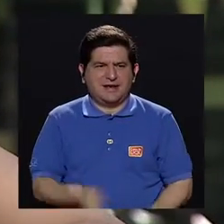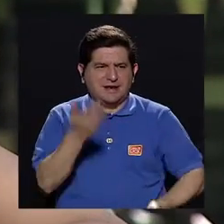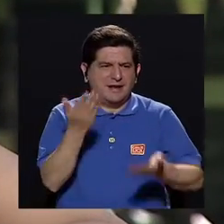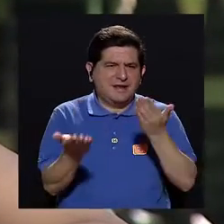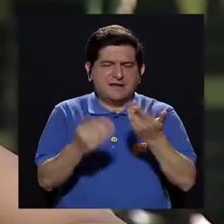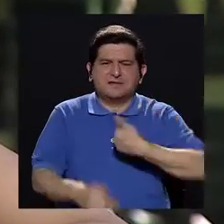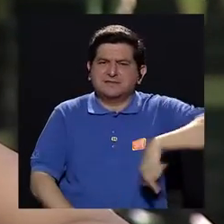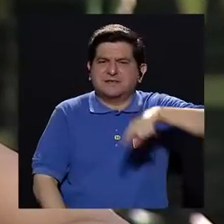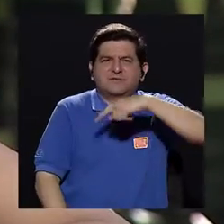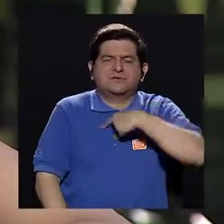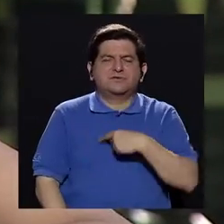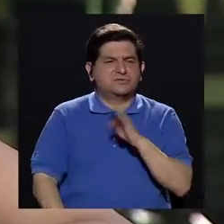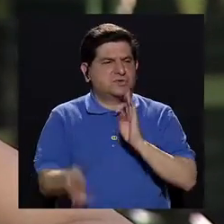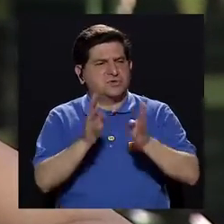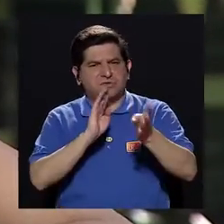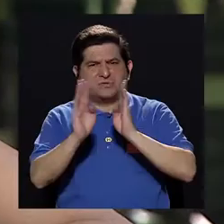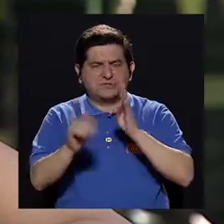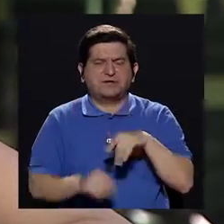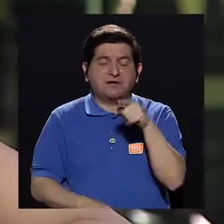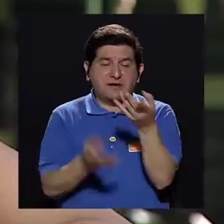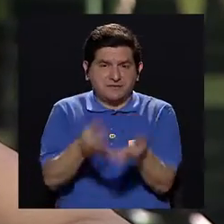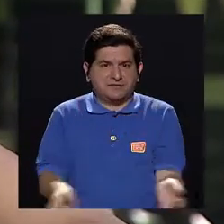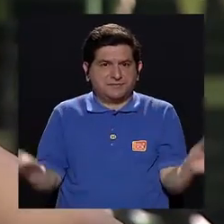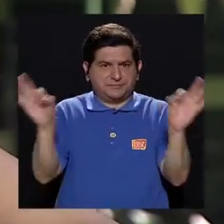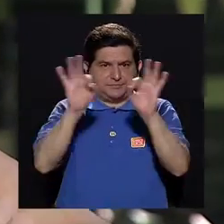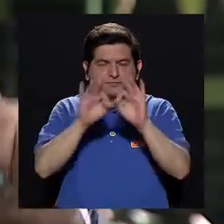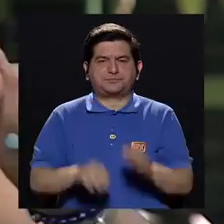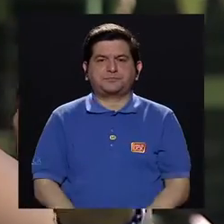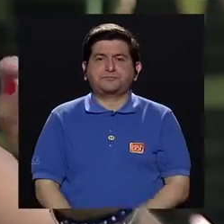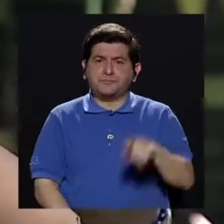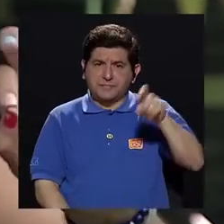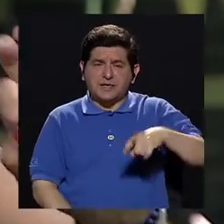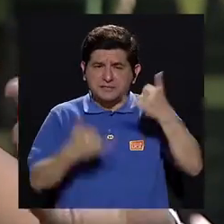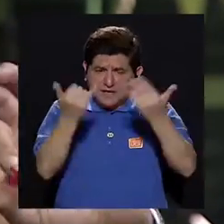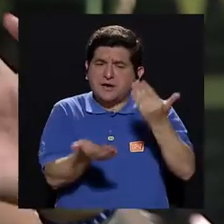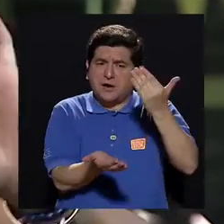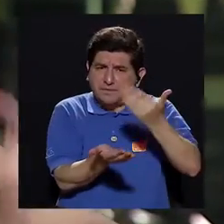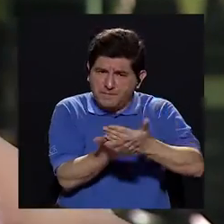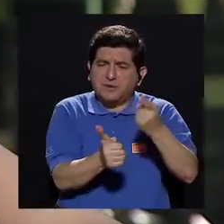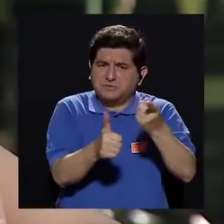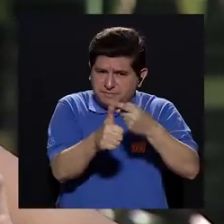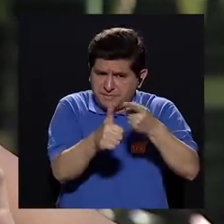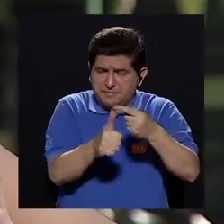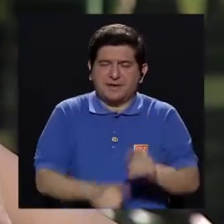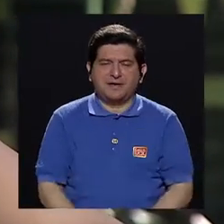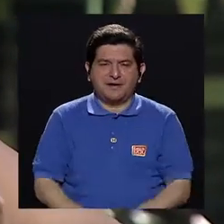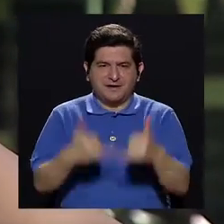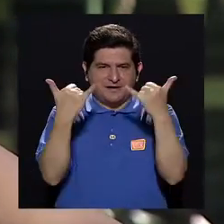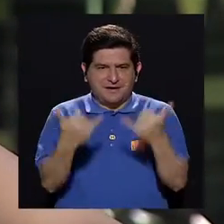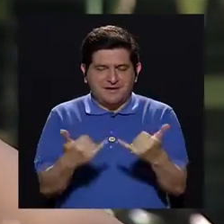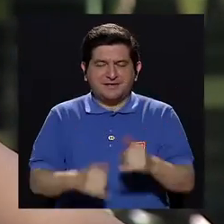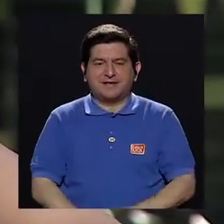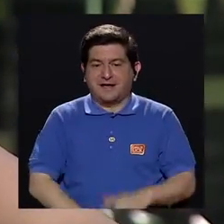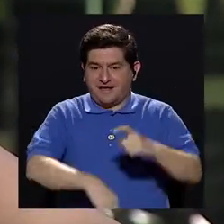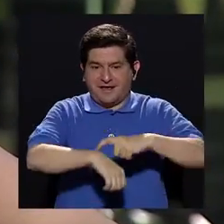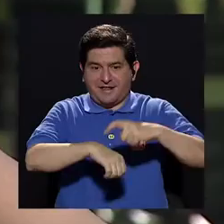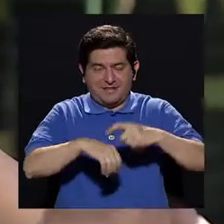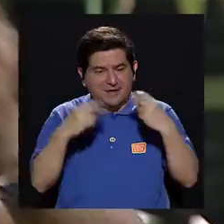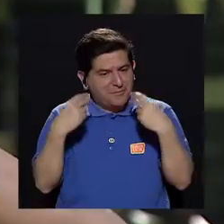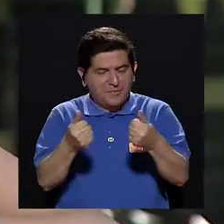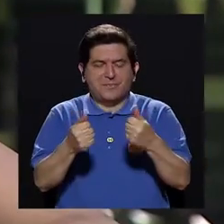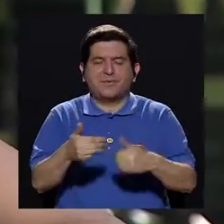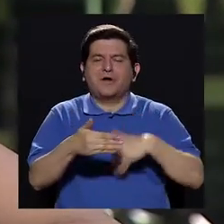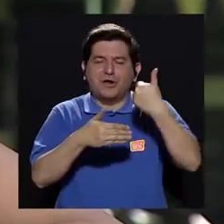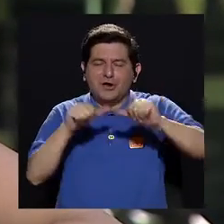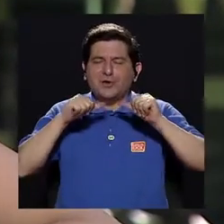como espacios donde podemos conversar acerca de esto tan importante. Es necesario ahorita hacer una primera pausa porque ya se nos ha ido y